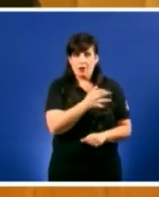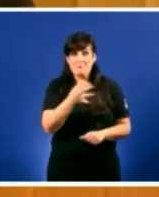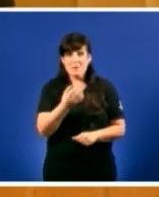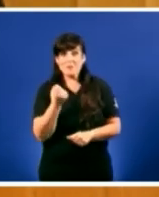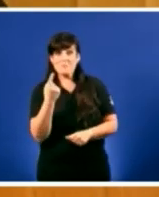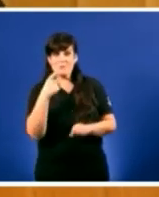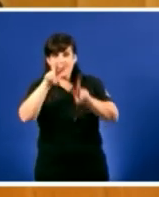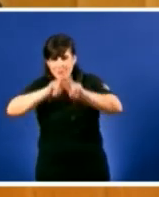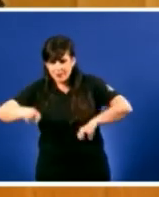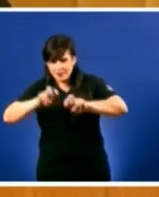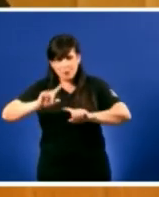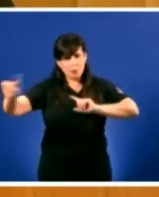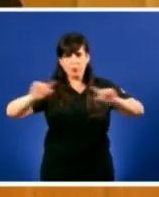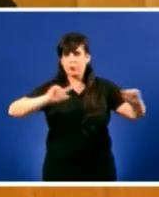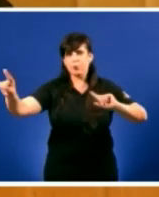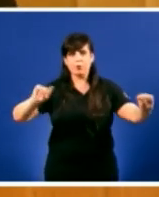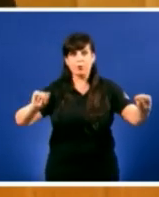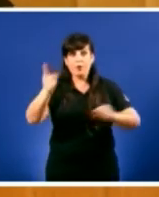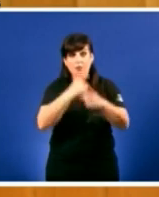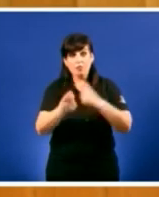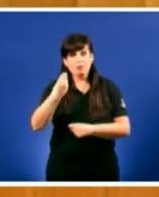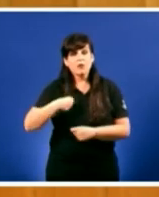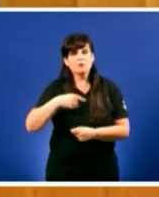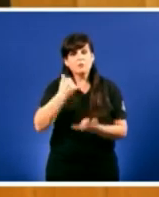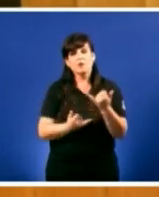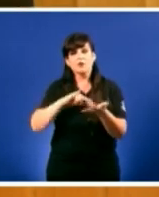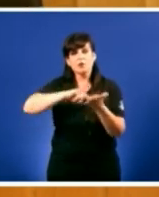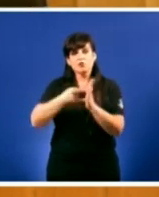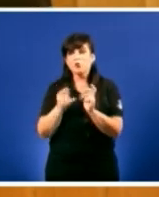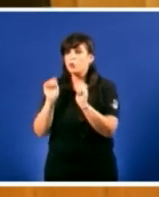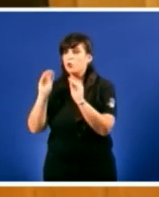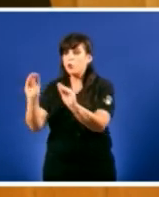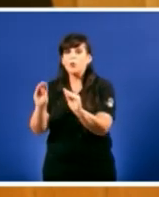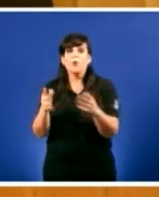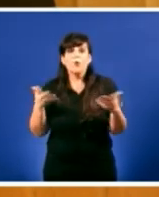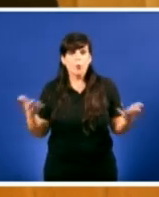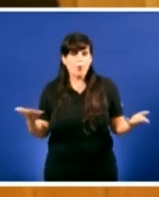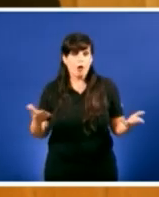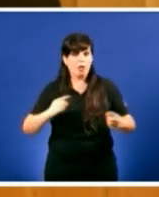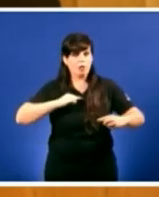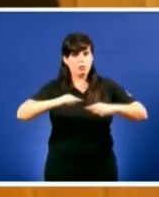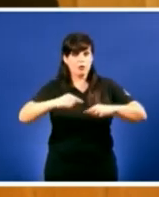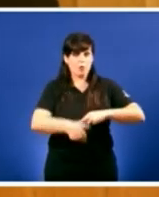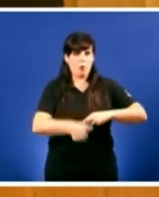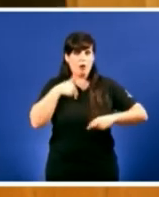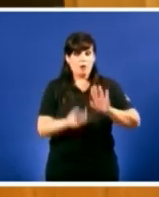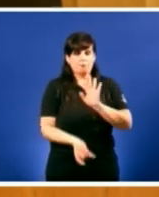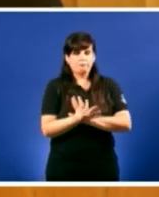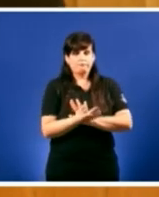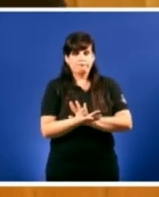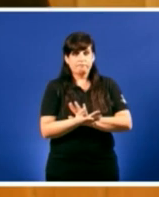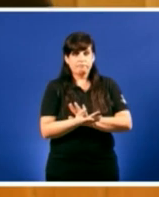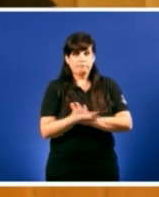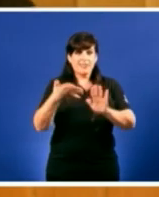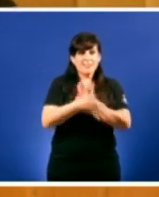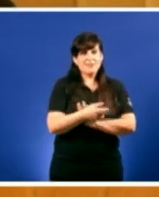con estes datos o seu grande remedio a crise demográfica é crear unha dirección xeral e emular a ZP